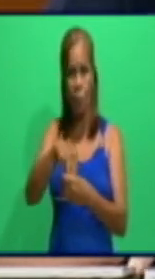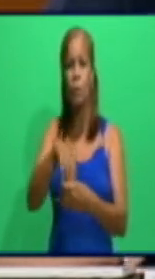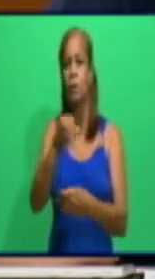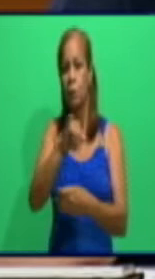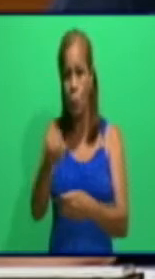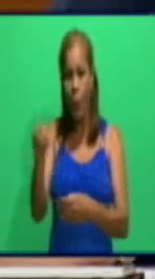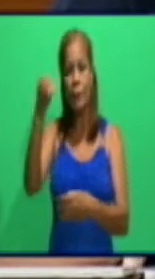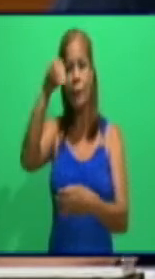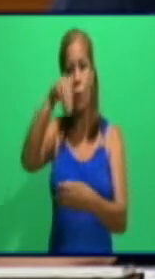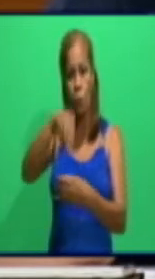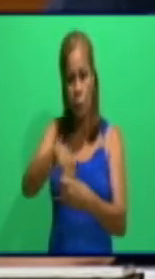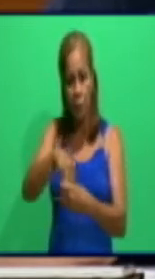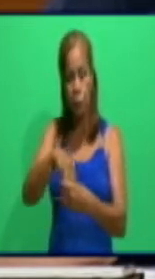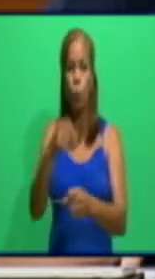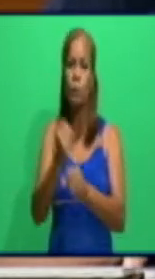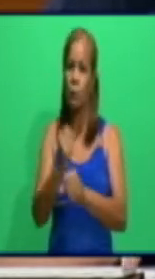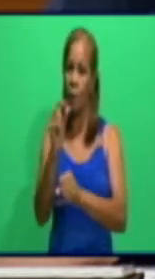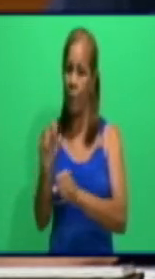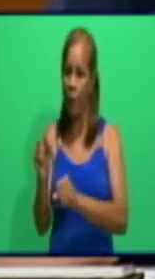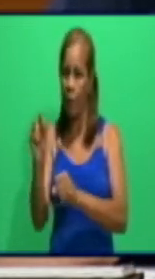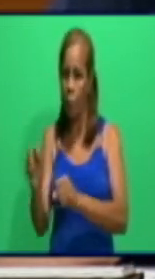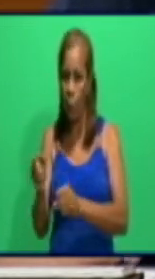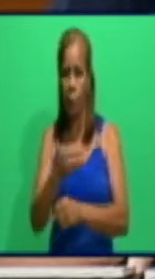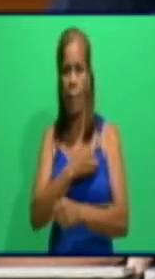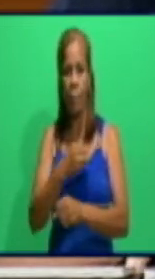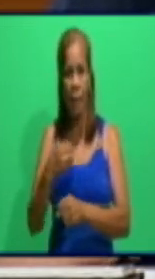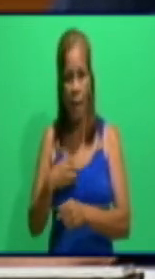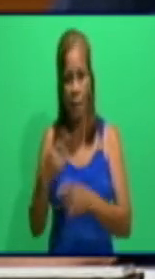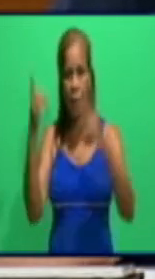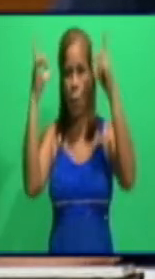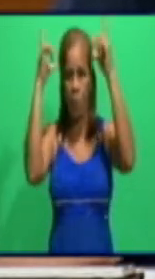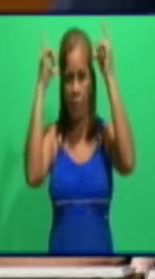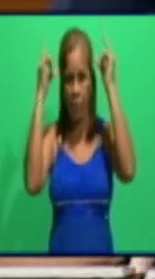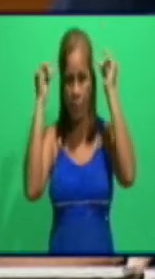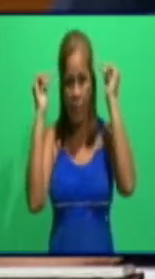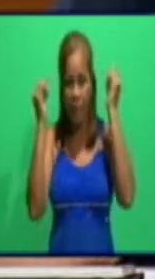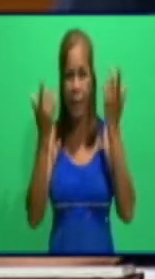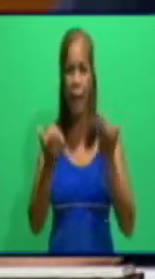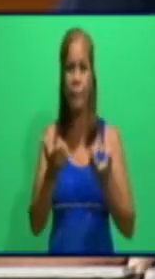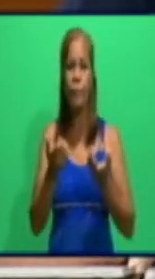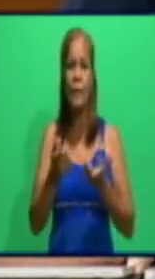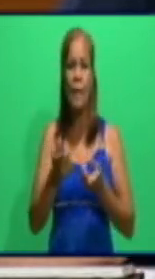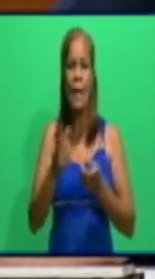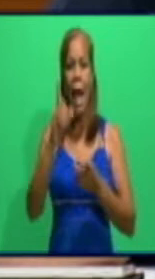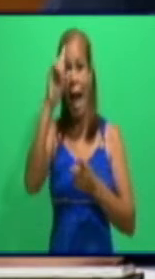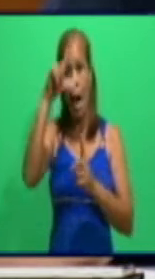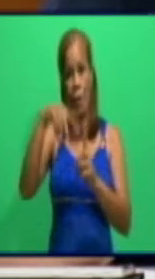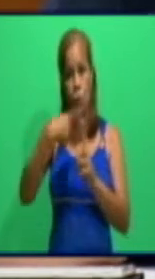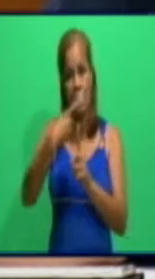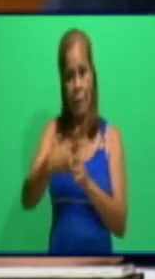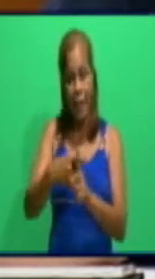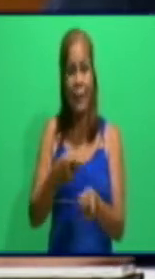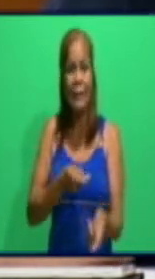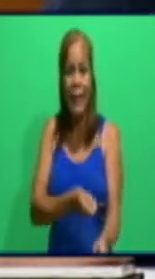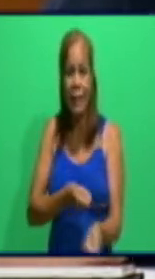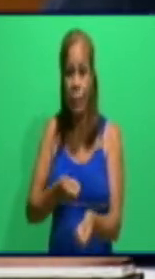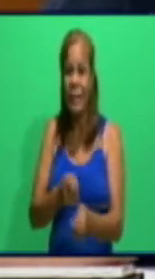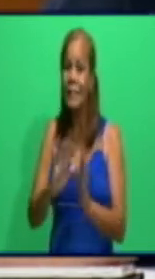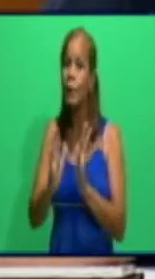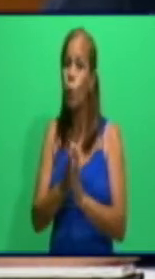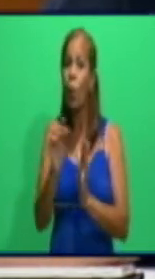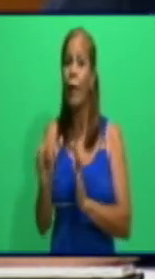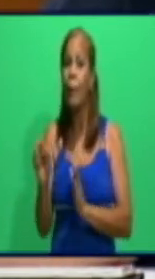trabajadores, incluyendo médicos, enfermeras, auxiliares de limpieza, pantristas, secretarias. O sea, eso es lo que